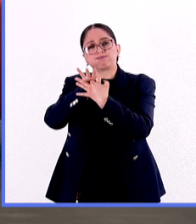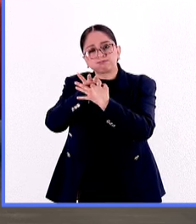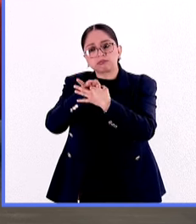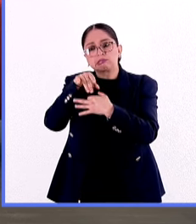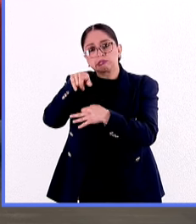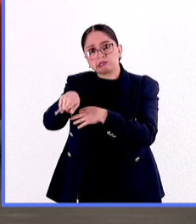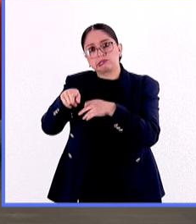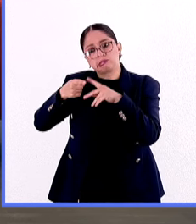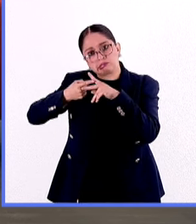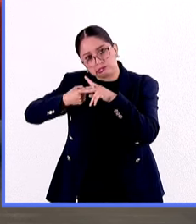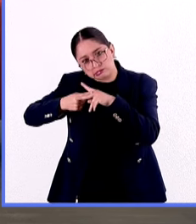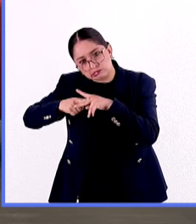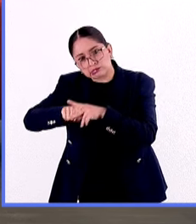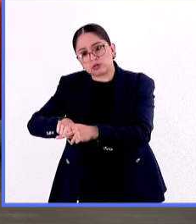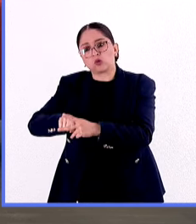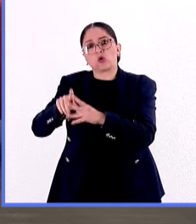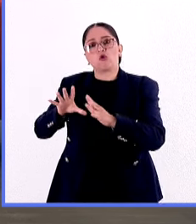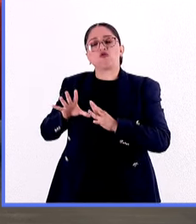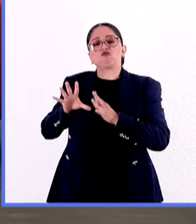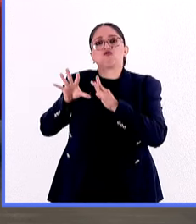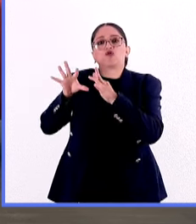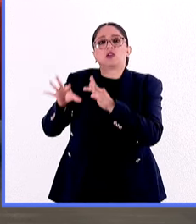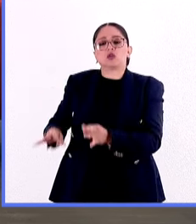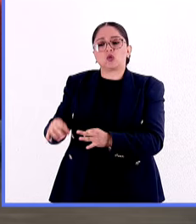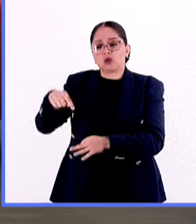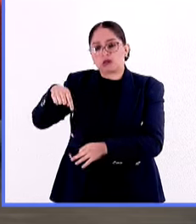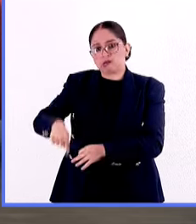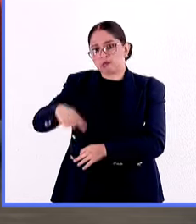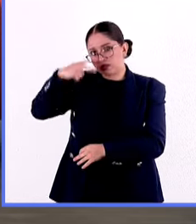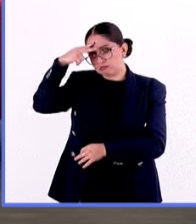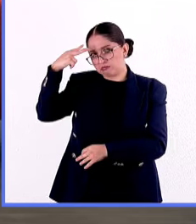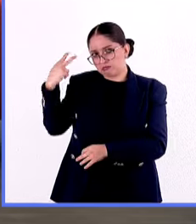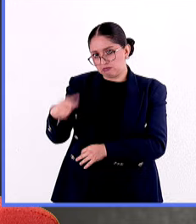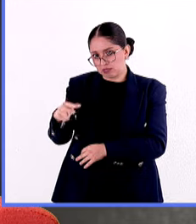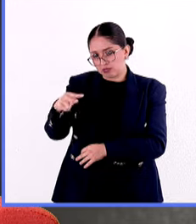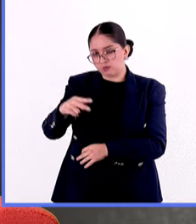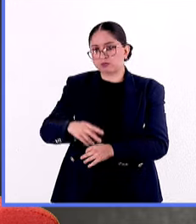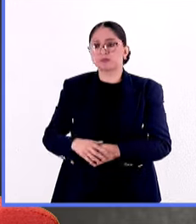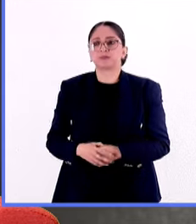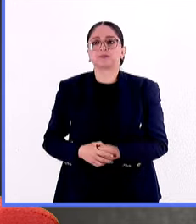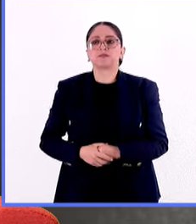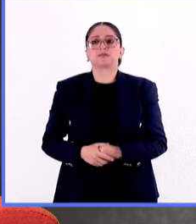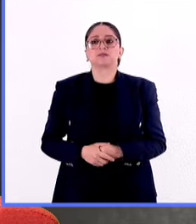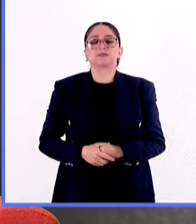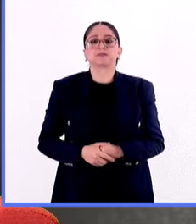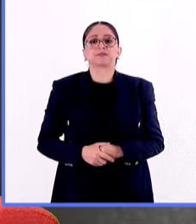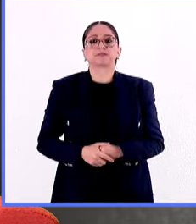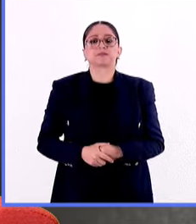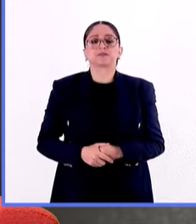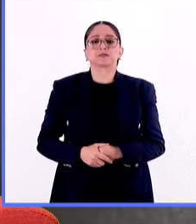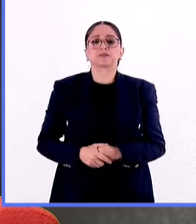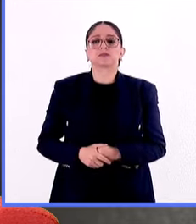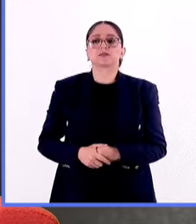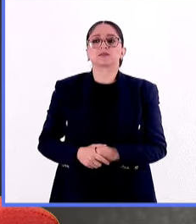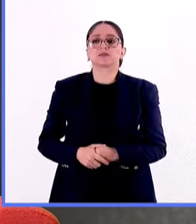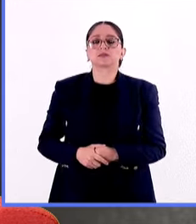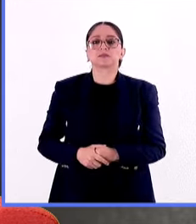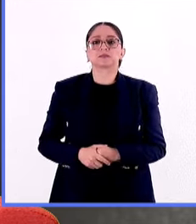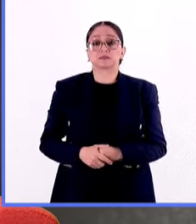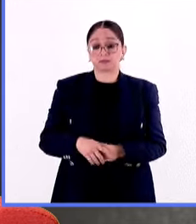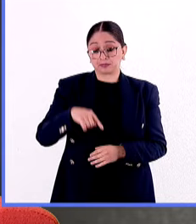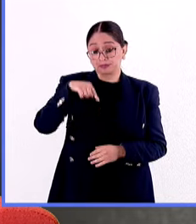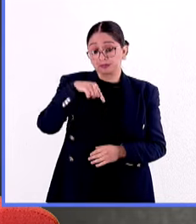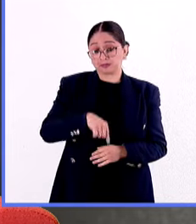origen o la fundación de una nación. Claro. Así es. Precisamente en este año